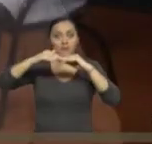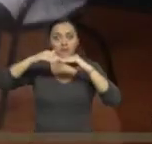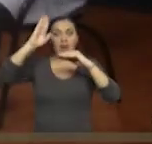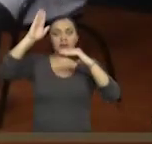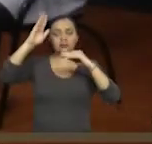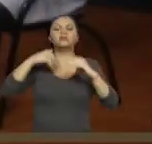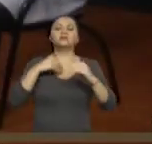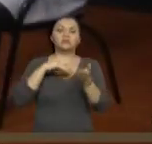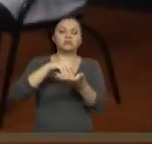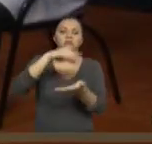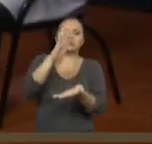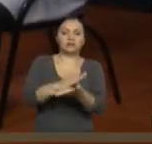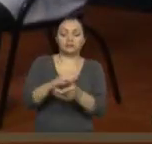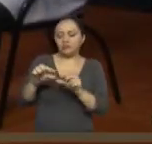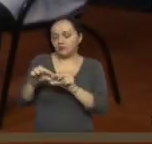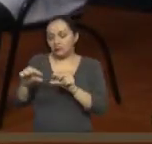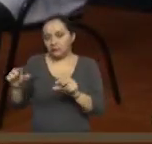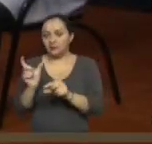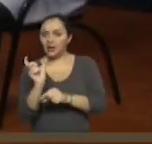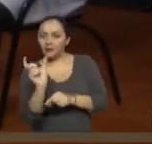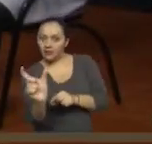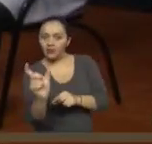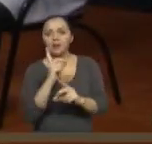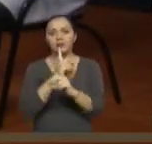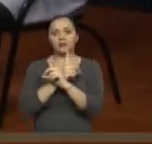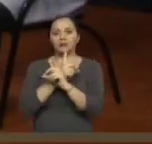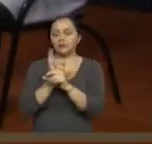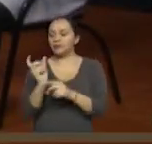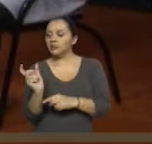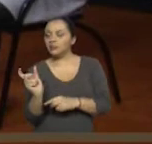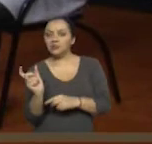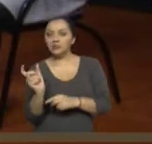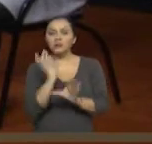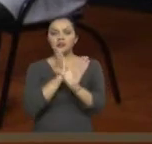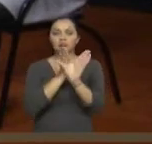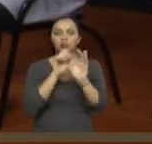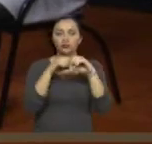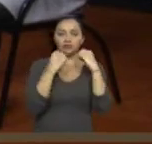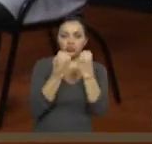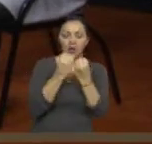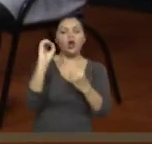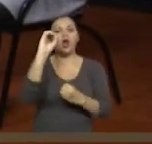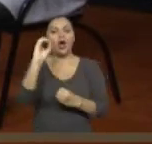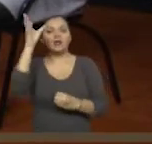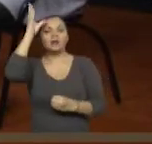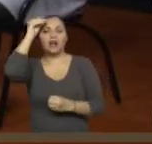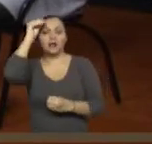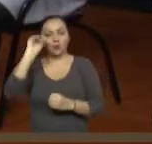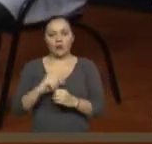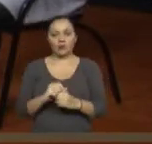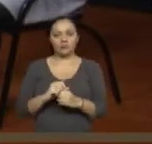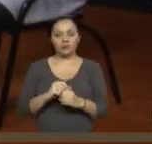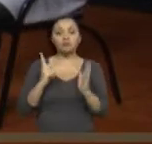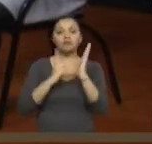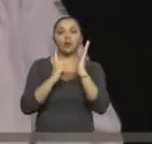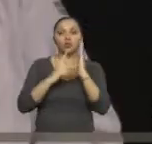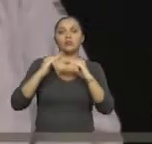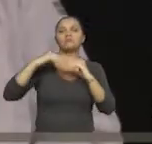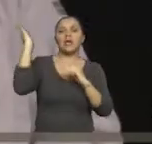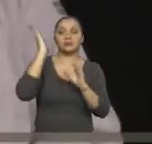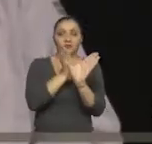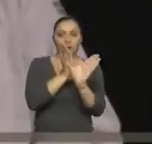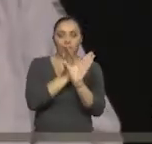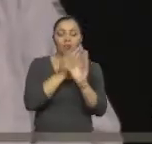vuelvo a repetir, con un carnet de discapacidad psicosocial o intelectual. Pero si la